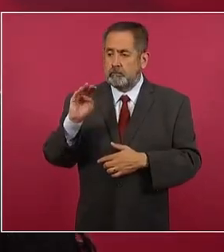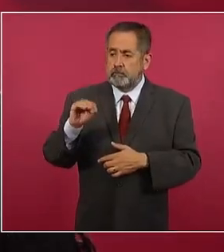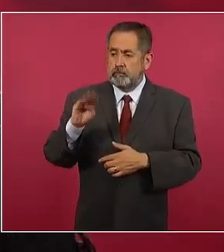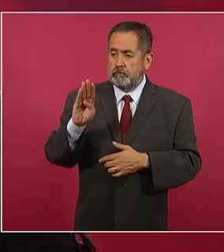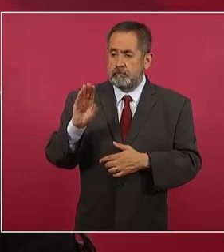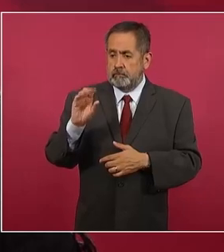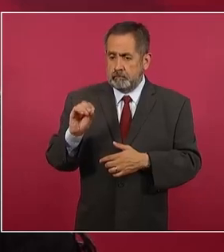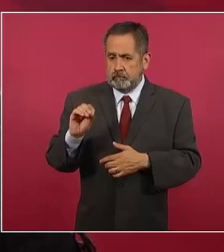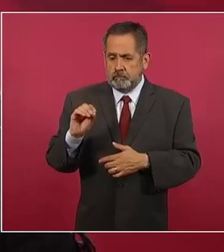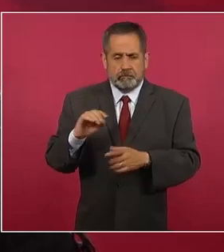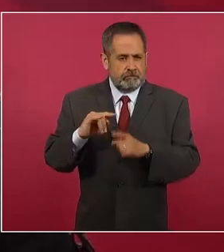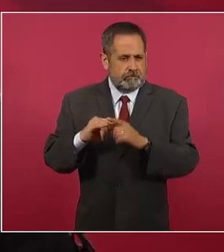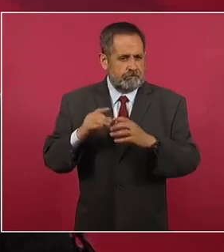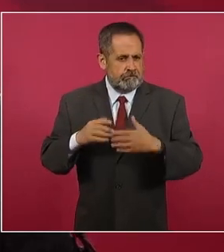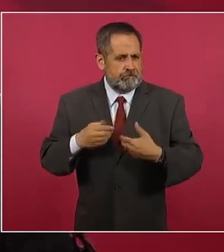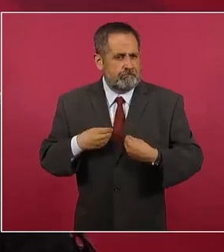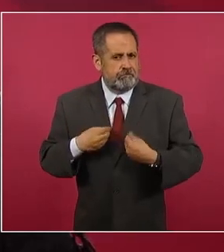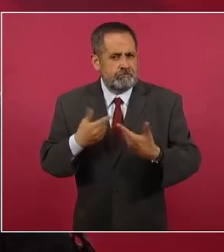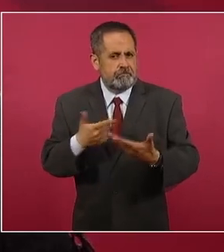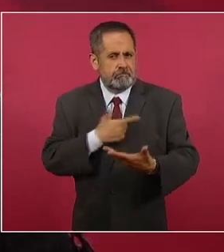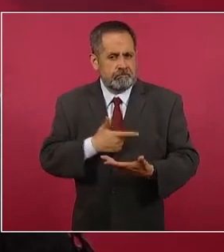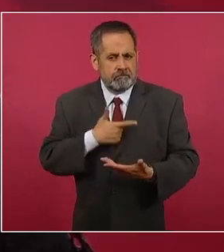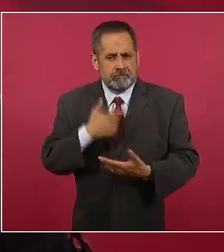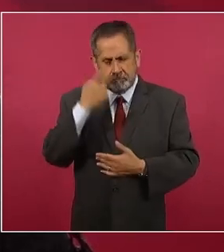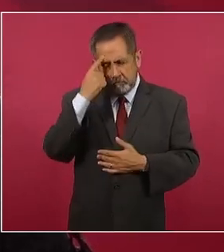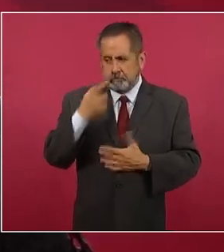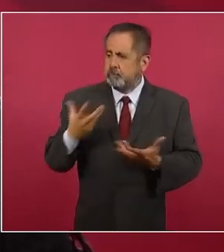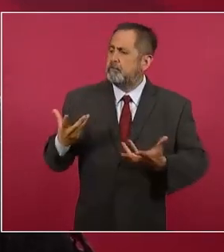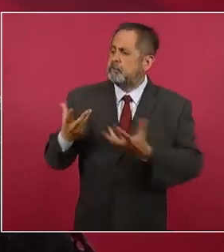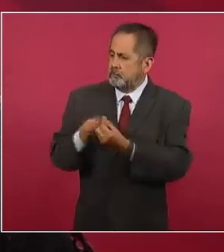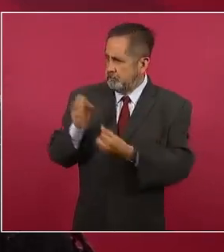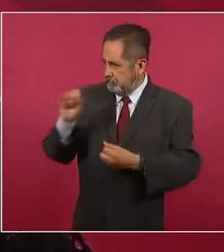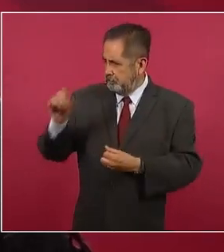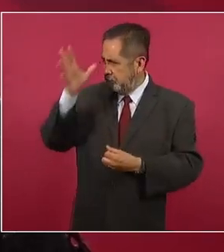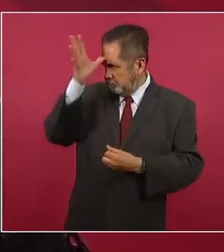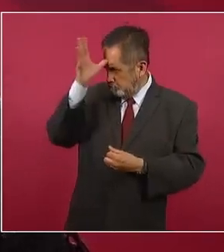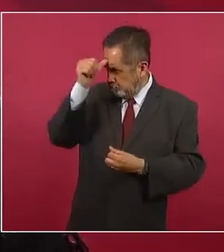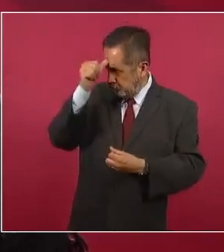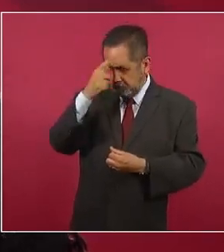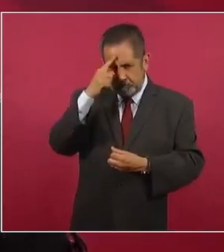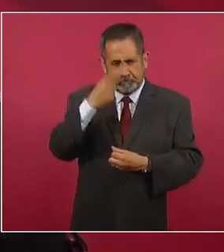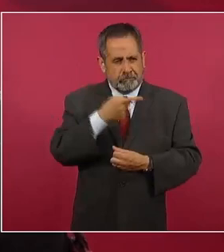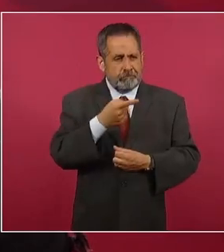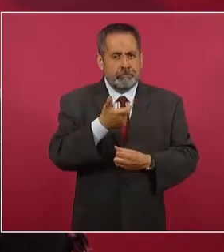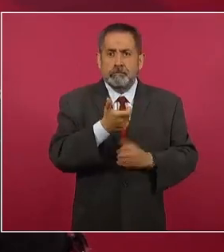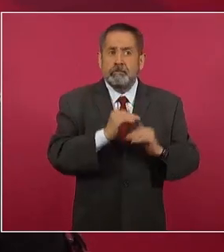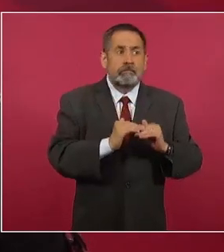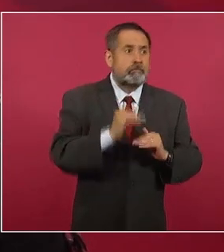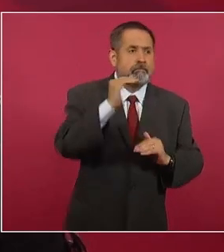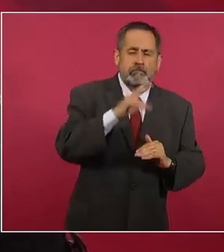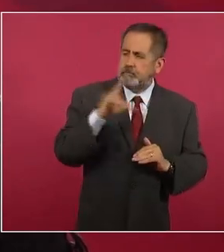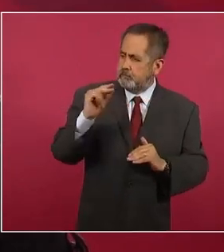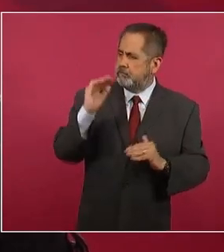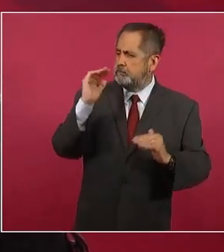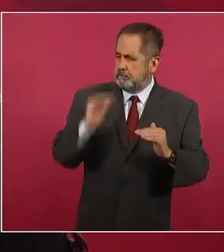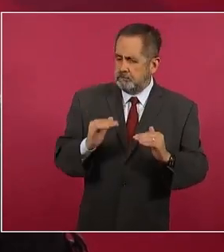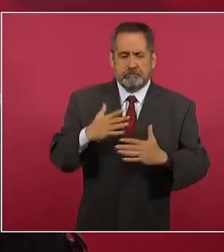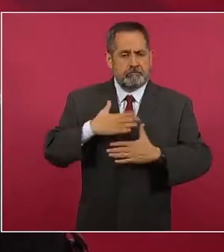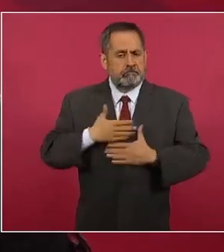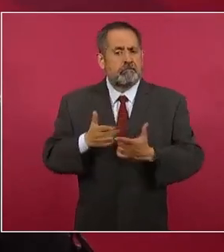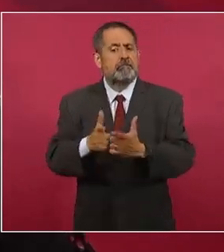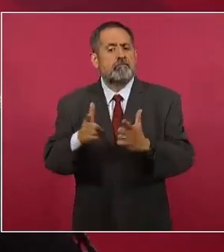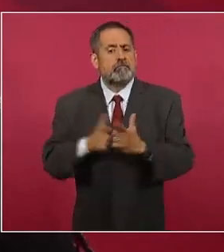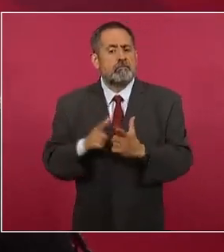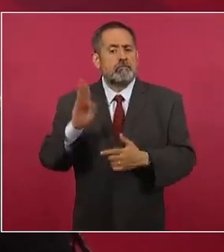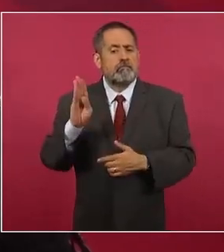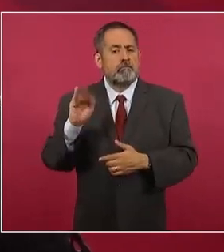acompañarlos en esta presentación del Programa de Combate a la Inflación y a la Carestía, PASIC. Hoy, Grupo Bimbo se